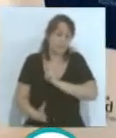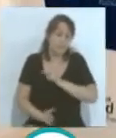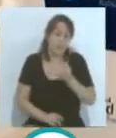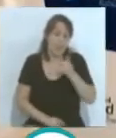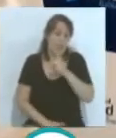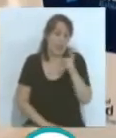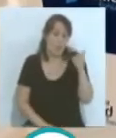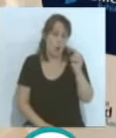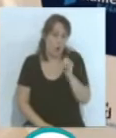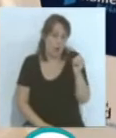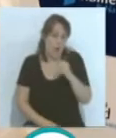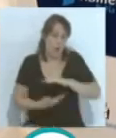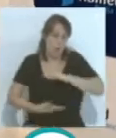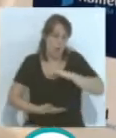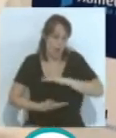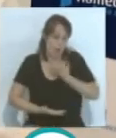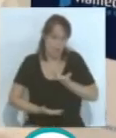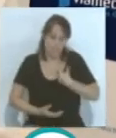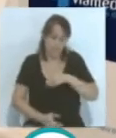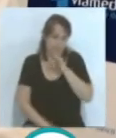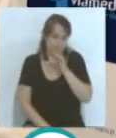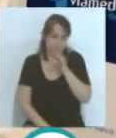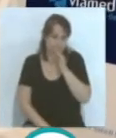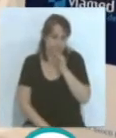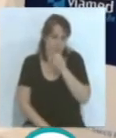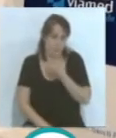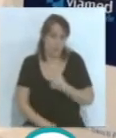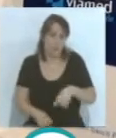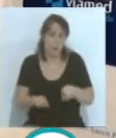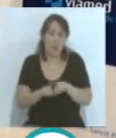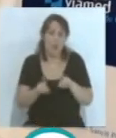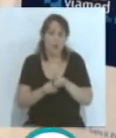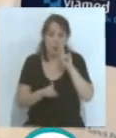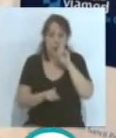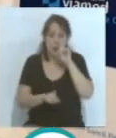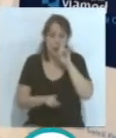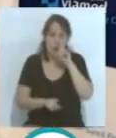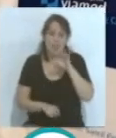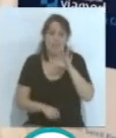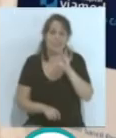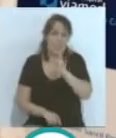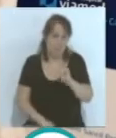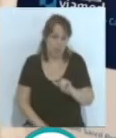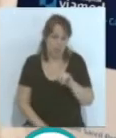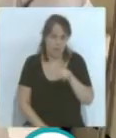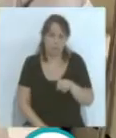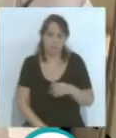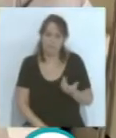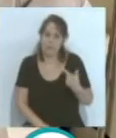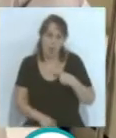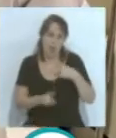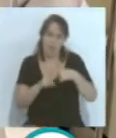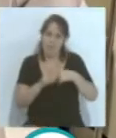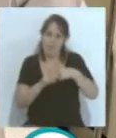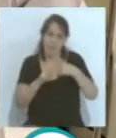% de su condición física, como está el sanluqueño Salvi Sánchez. No, es que Salvi está a otro nivel, ¿no?